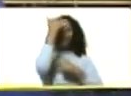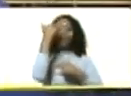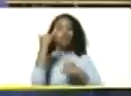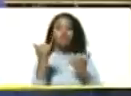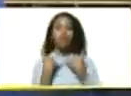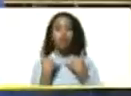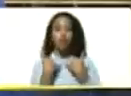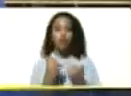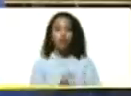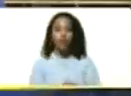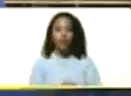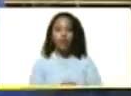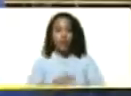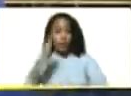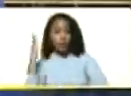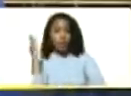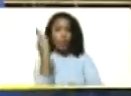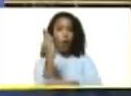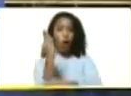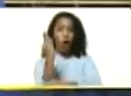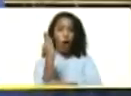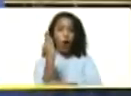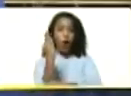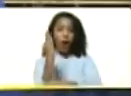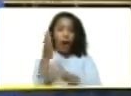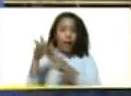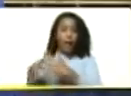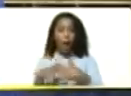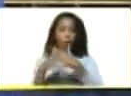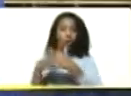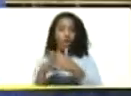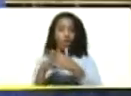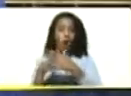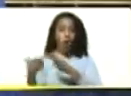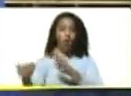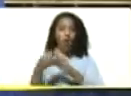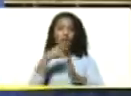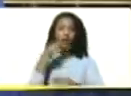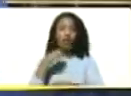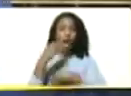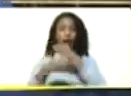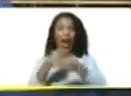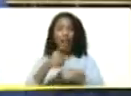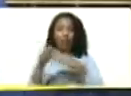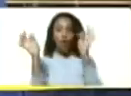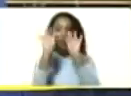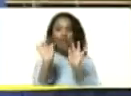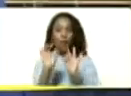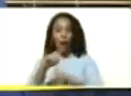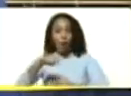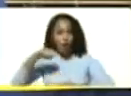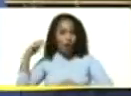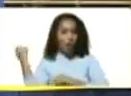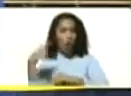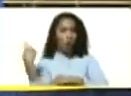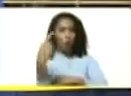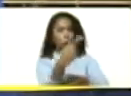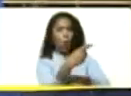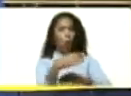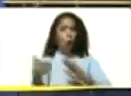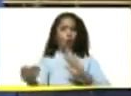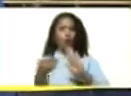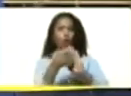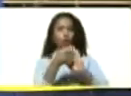Y las sanciones de Estados Unidos en Occidente contra Rusia ha generado un efecto boomerang contra los